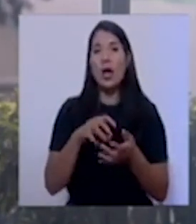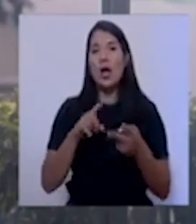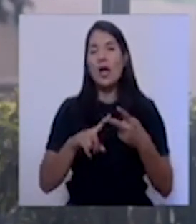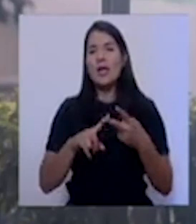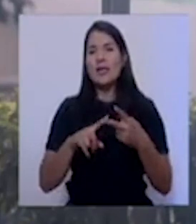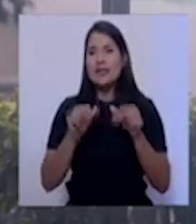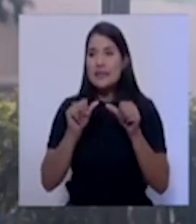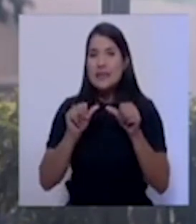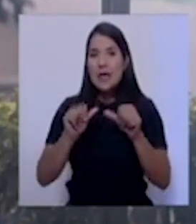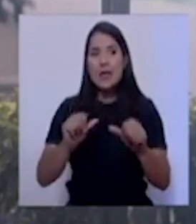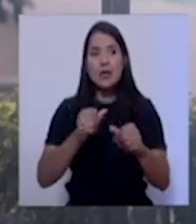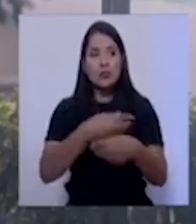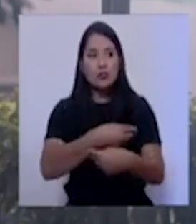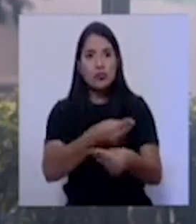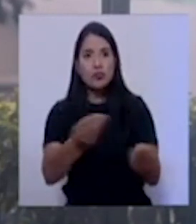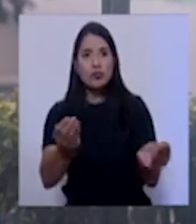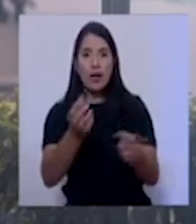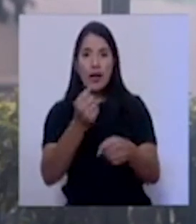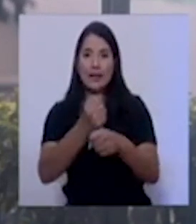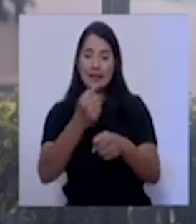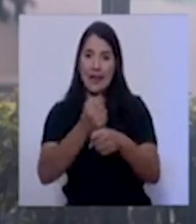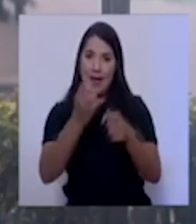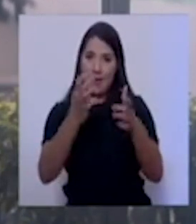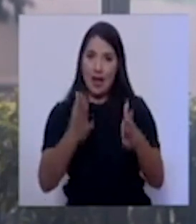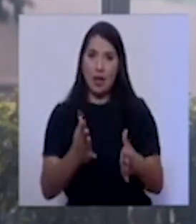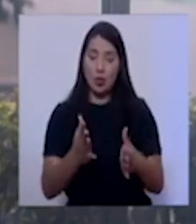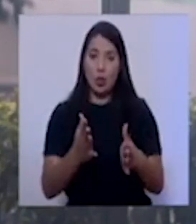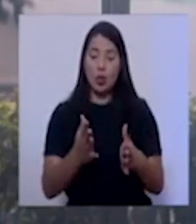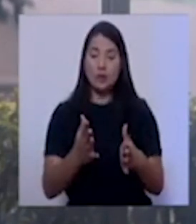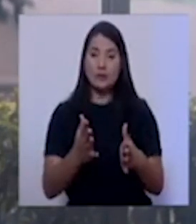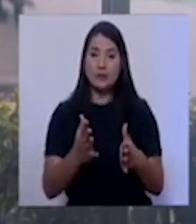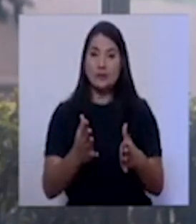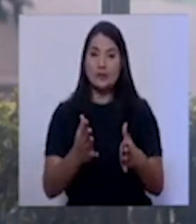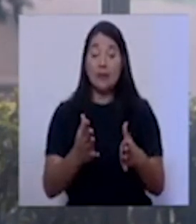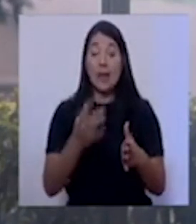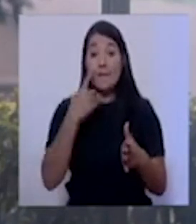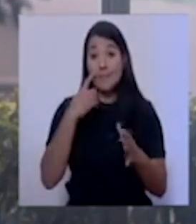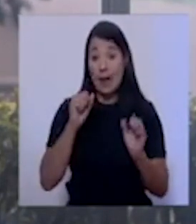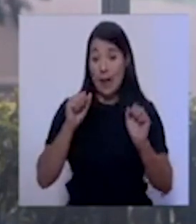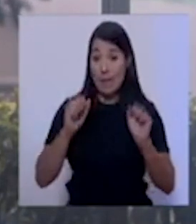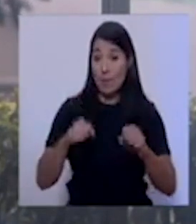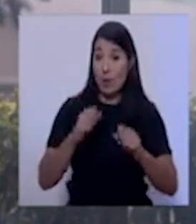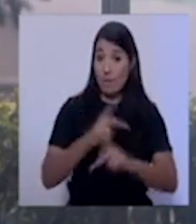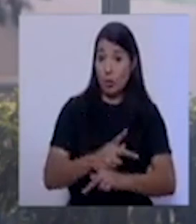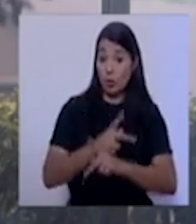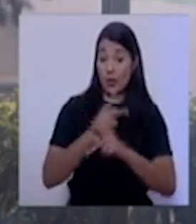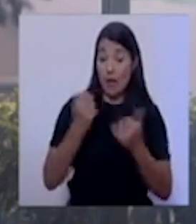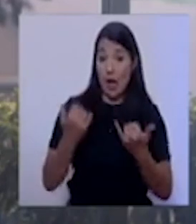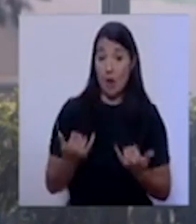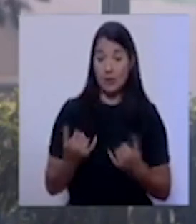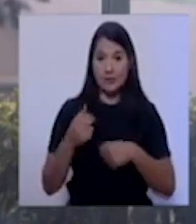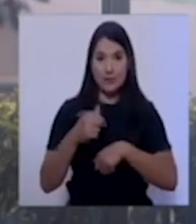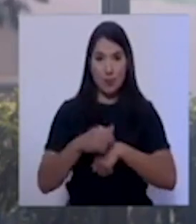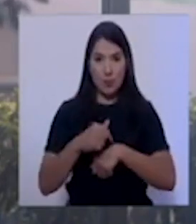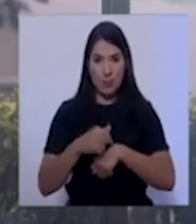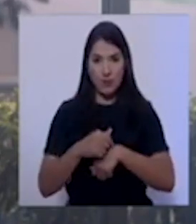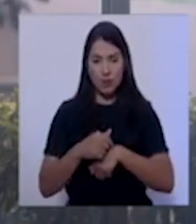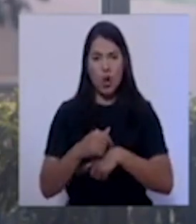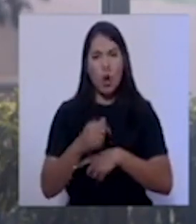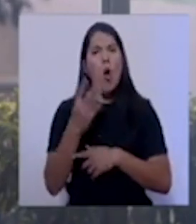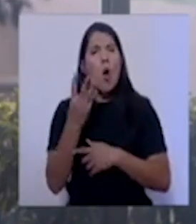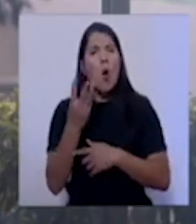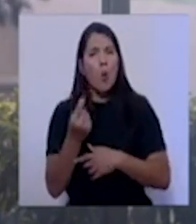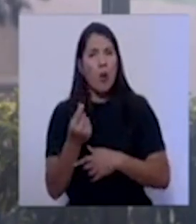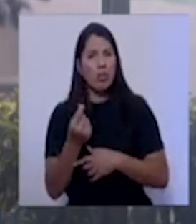flujo al personal de recibo para protección en estos momentos. ¿Cuánto se ha visto afectado y